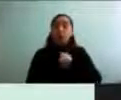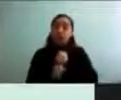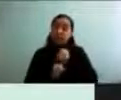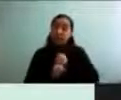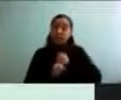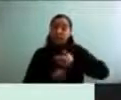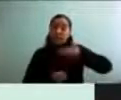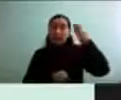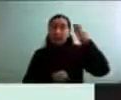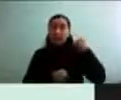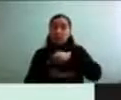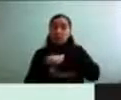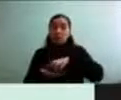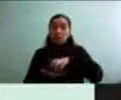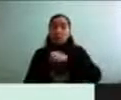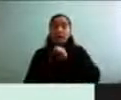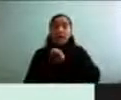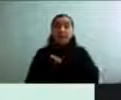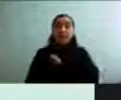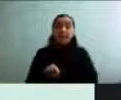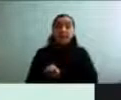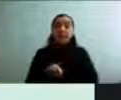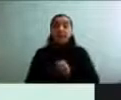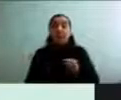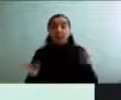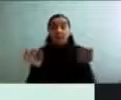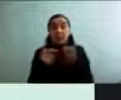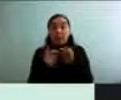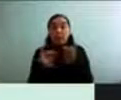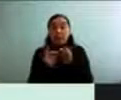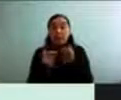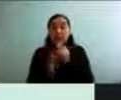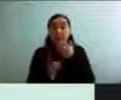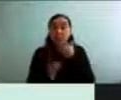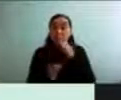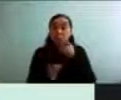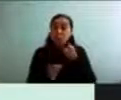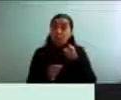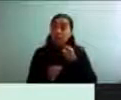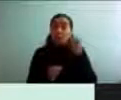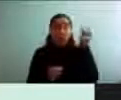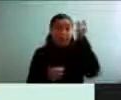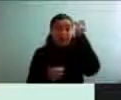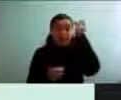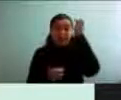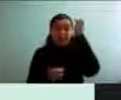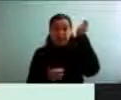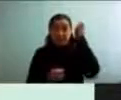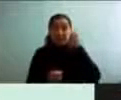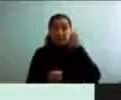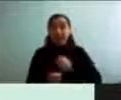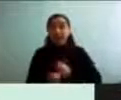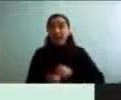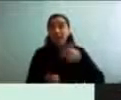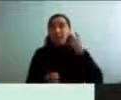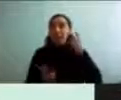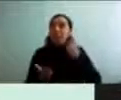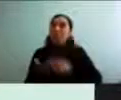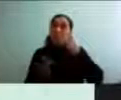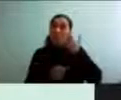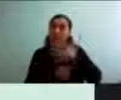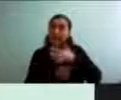y, bueno, voy a explicar mejor de qué se trata, pero es una gran iniciativa que se está llevando a cabo más o menos desde el año 2015,